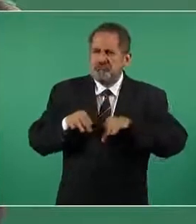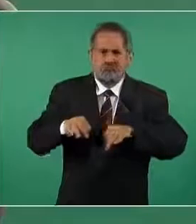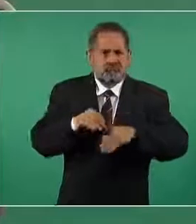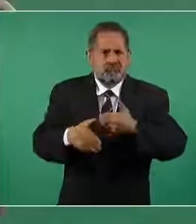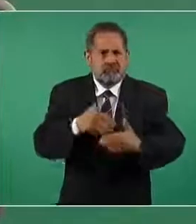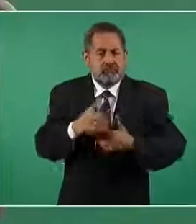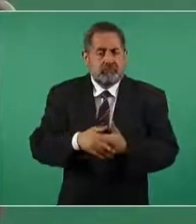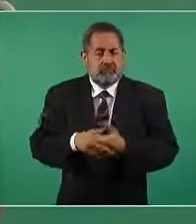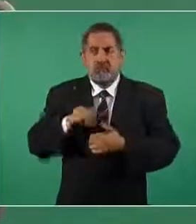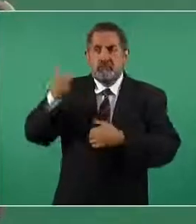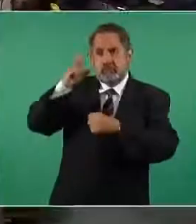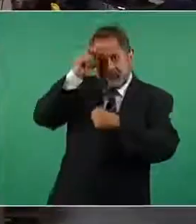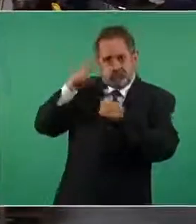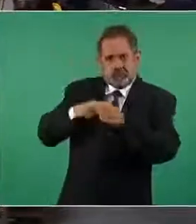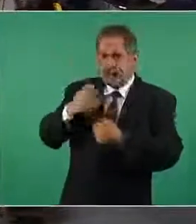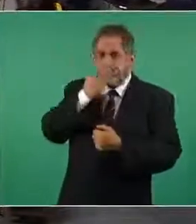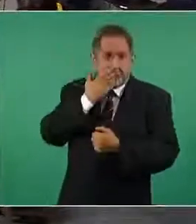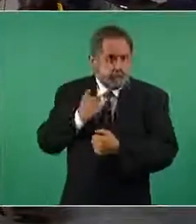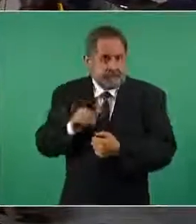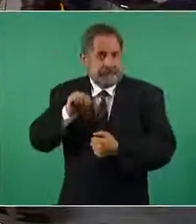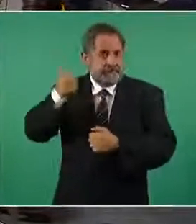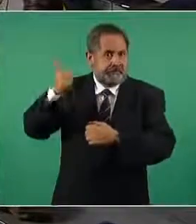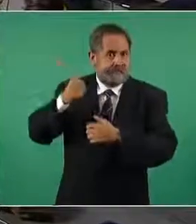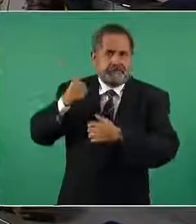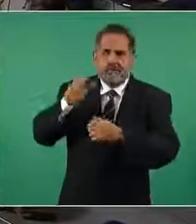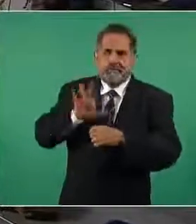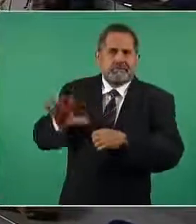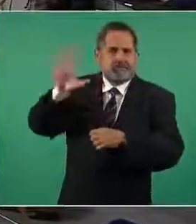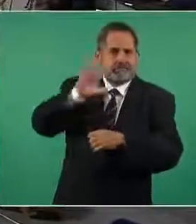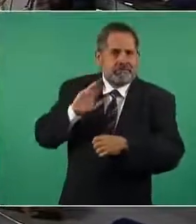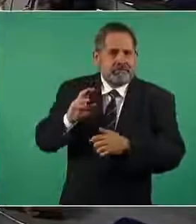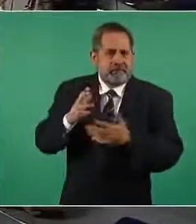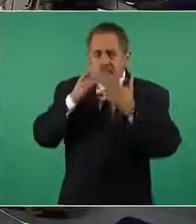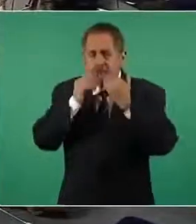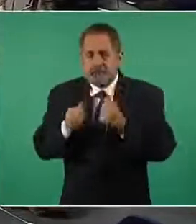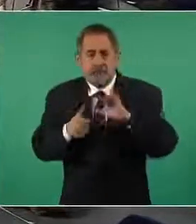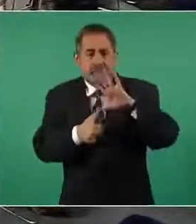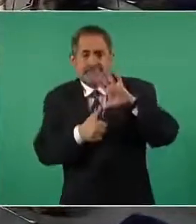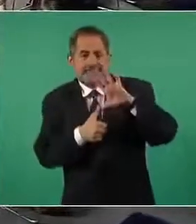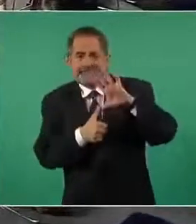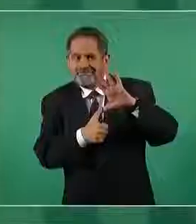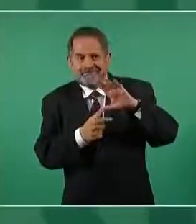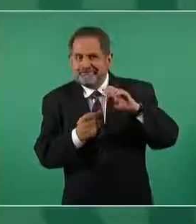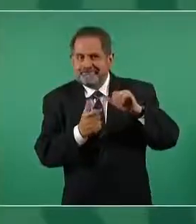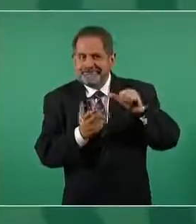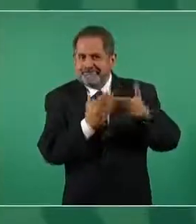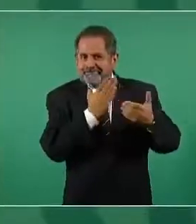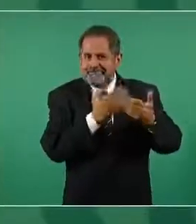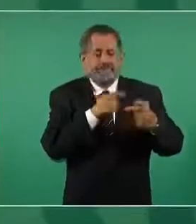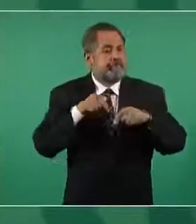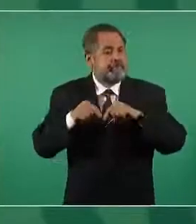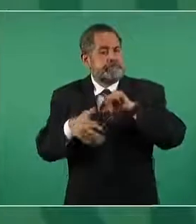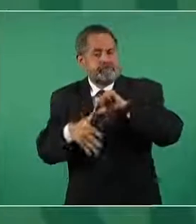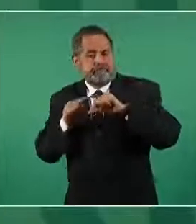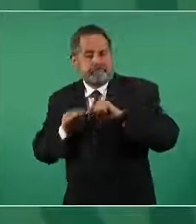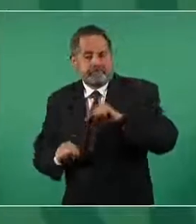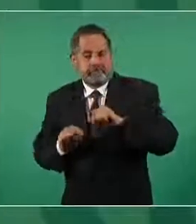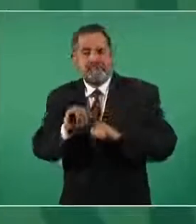que no se tiene en Europa y que no se tiene en América del Norte entonces